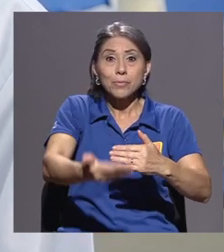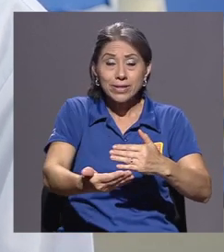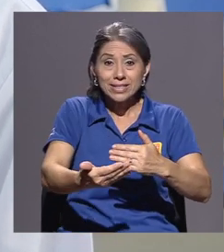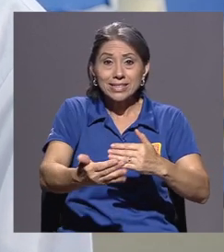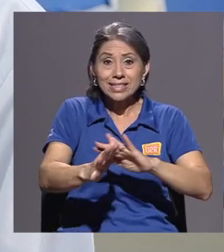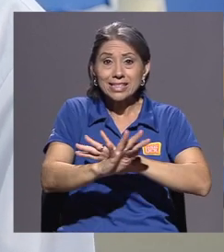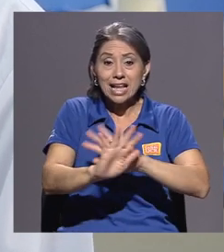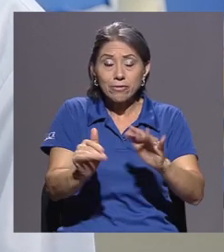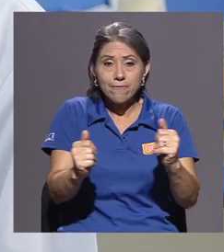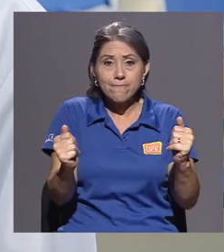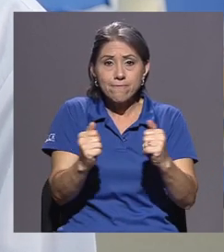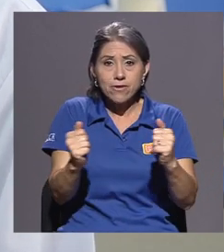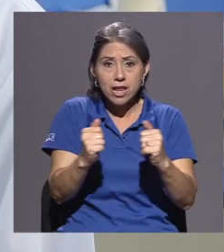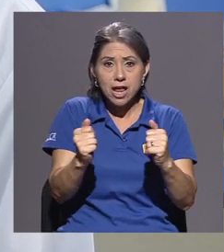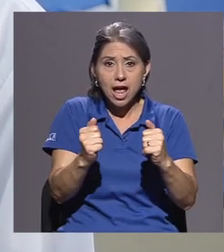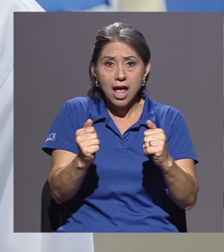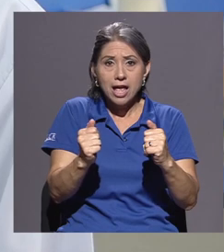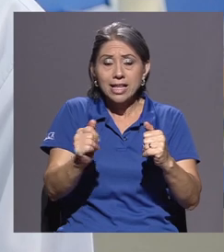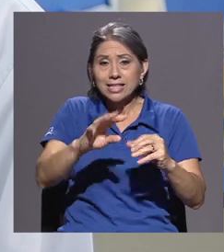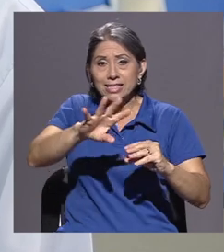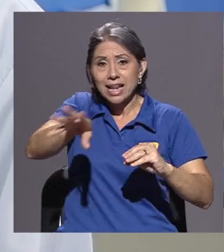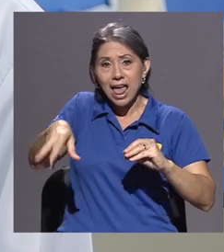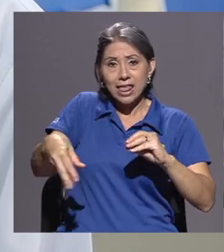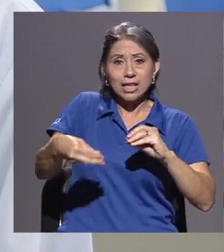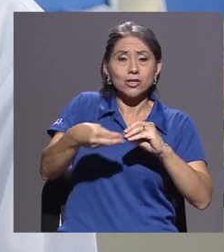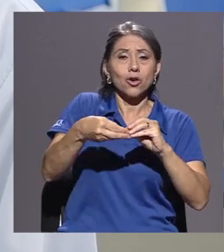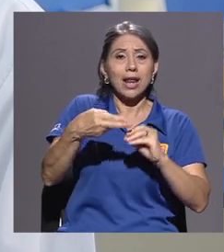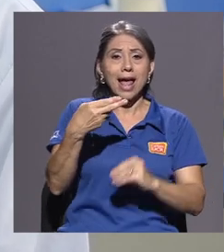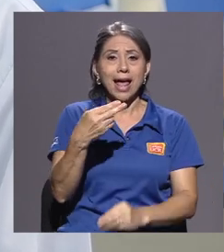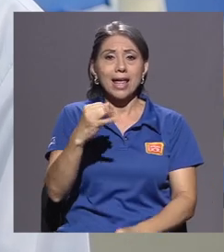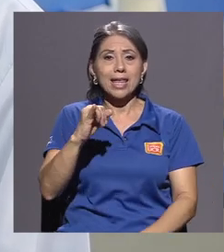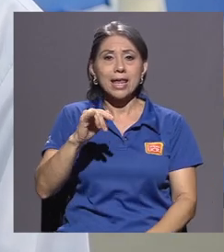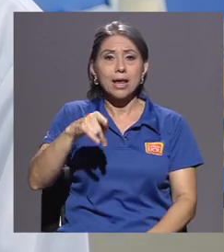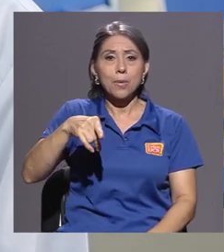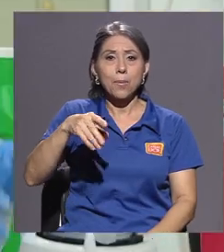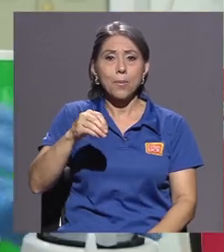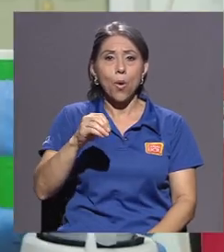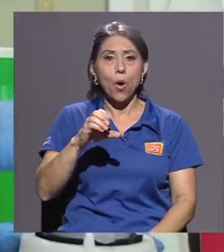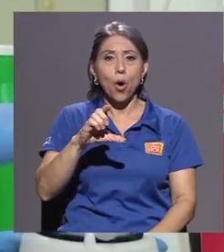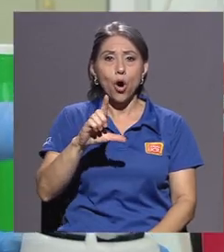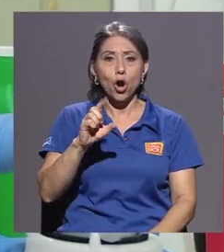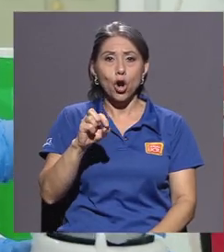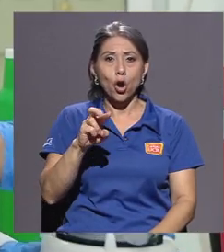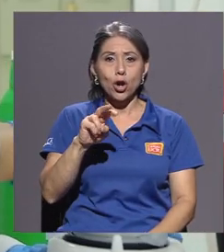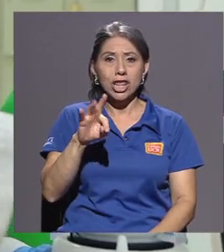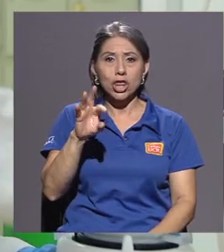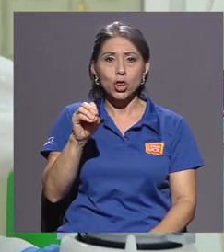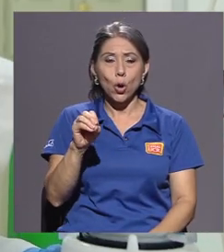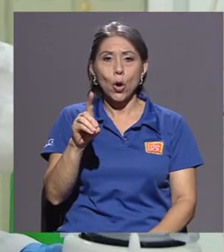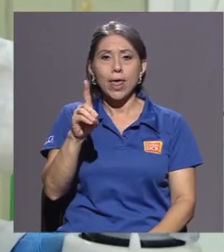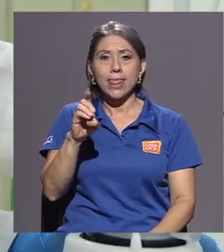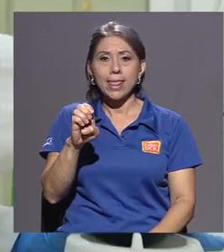adiciona una disolución de hipoclorito de sodio para desinfección.